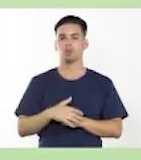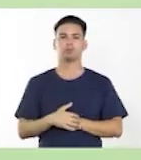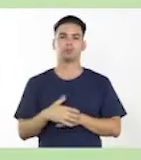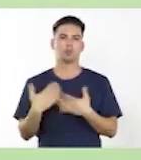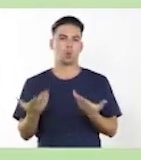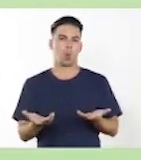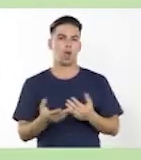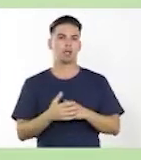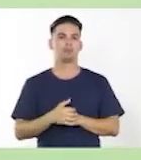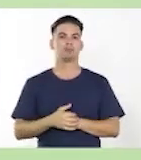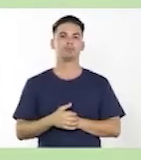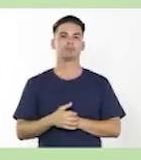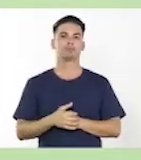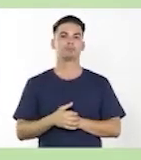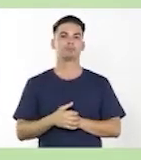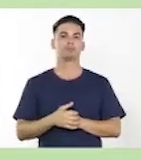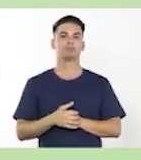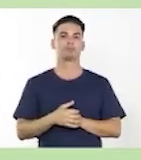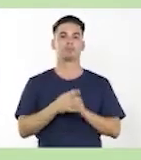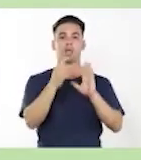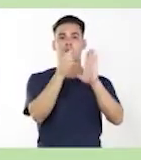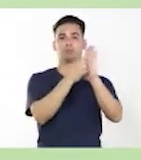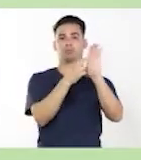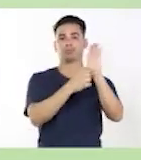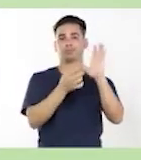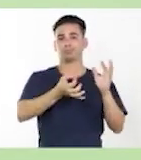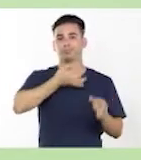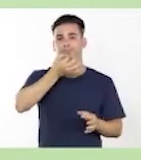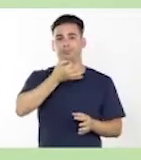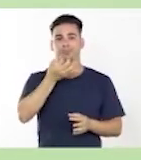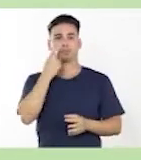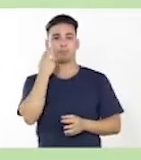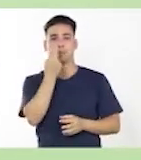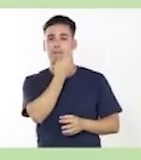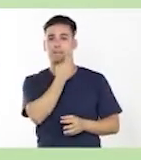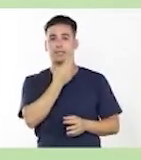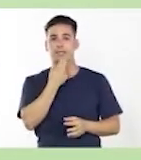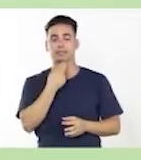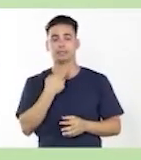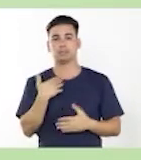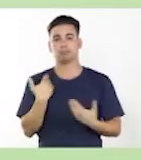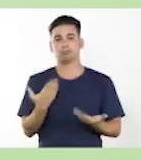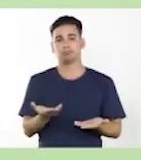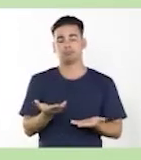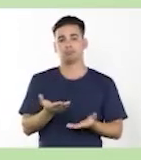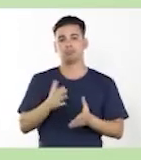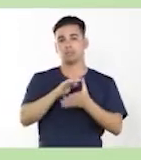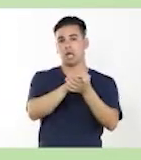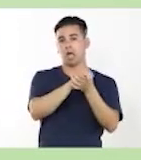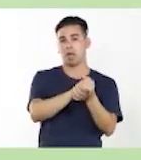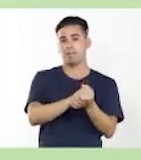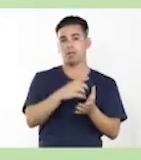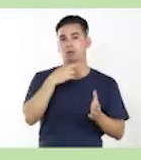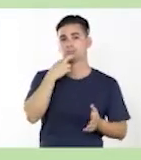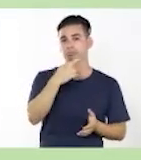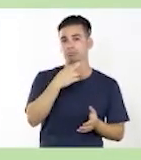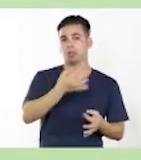Ejemplo. Bueno, como ejemplo tenemos los argumentos que Martí expone a su amigo. Martí